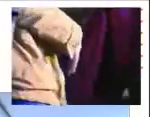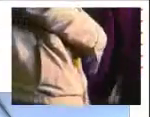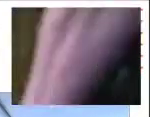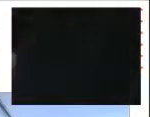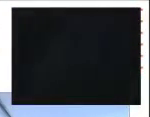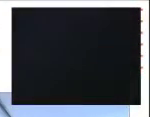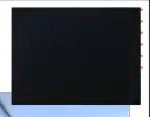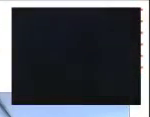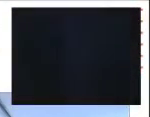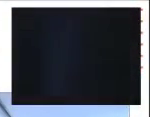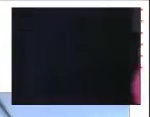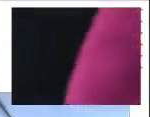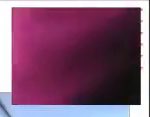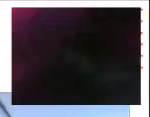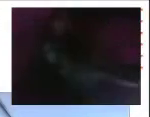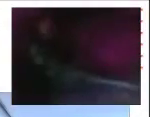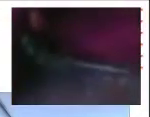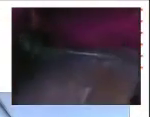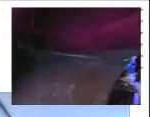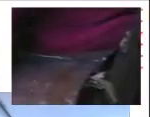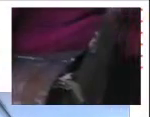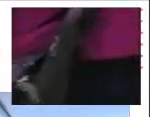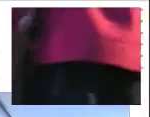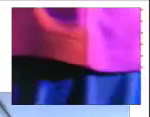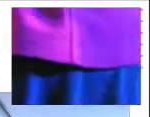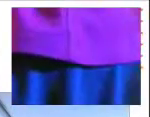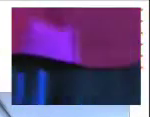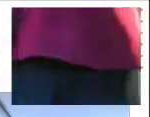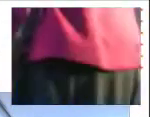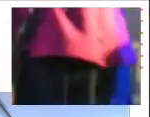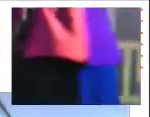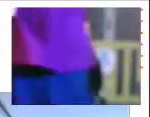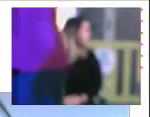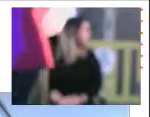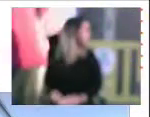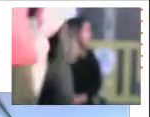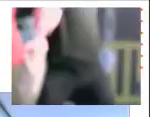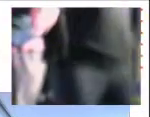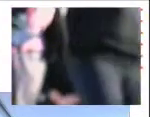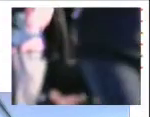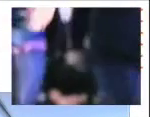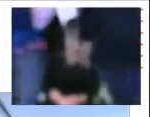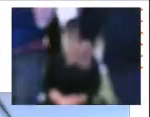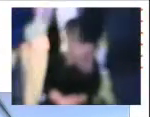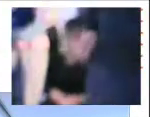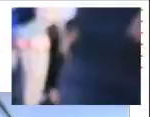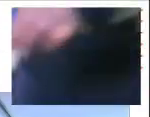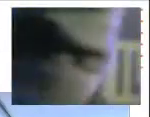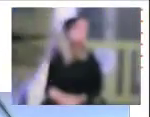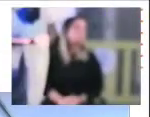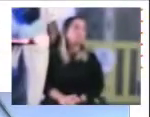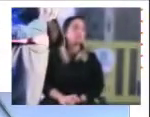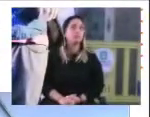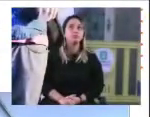antirracismo como uno de los tres ejes transversales del gobierno municipal. Por eso en esta mesa de derechos humanos vamos a estar recibiendo